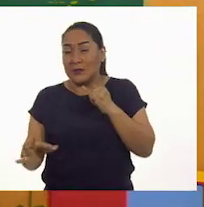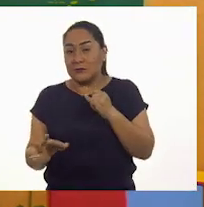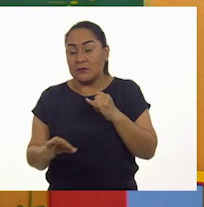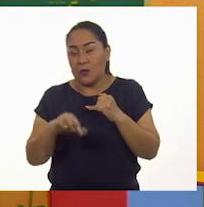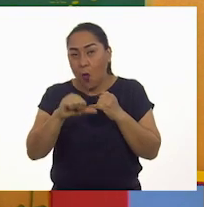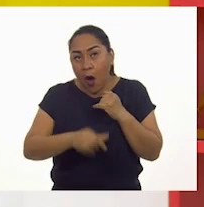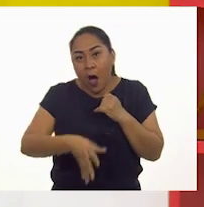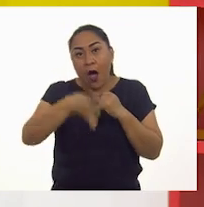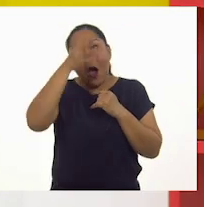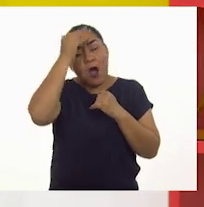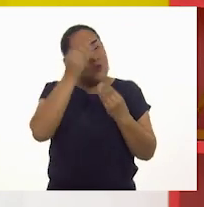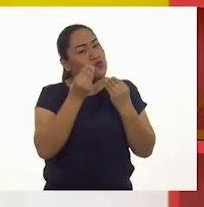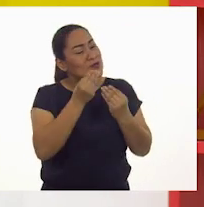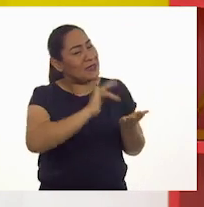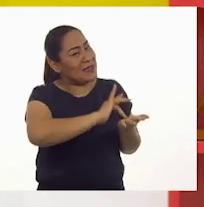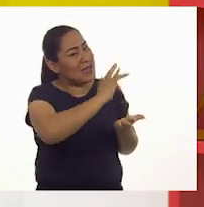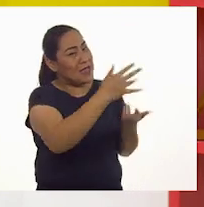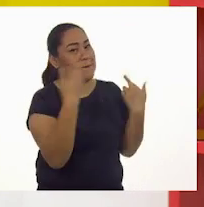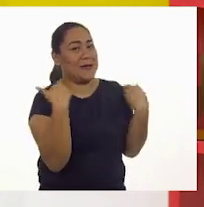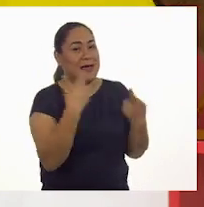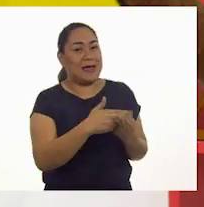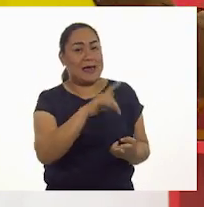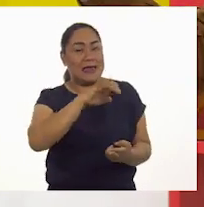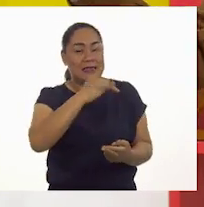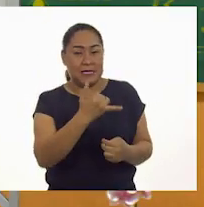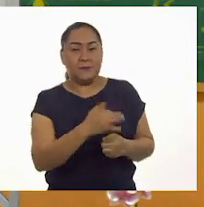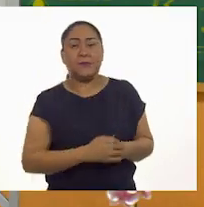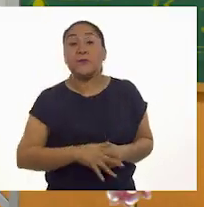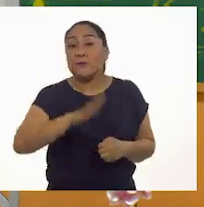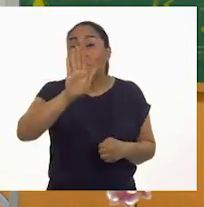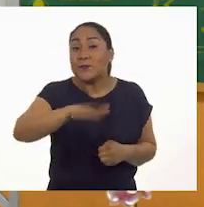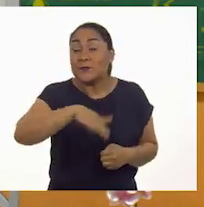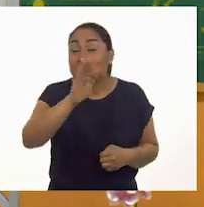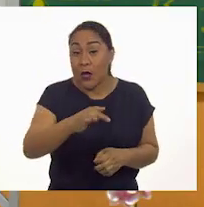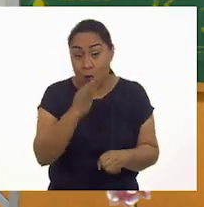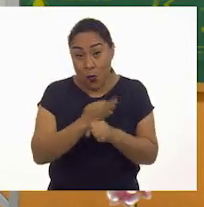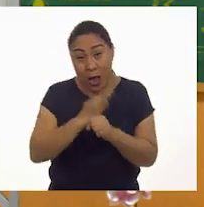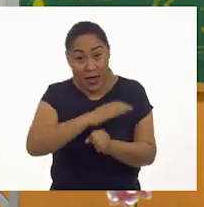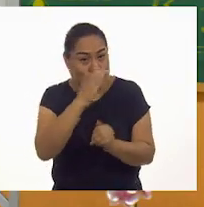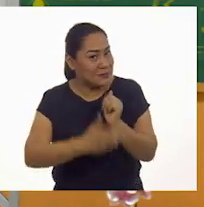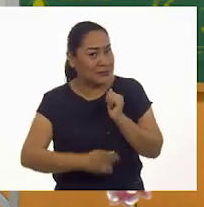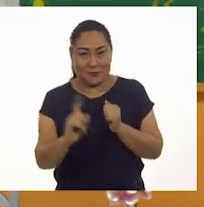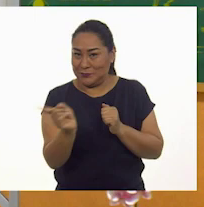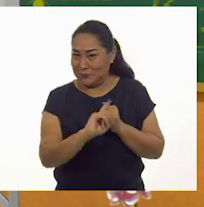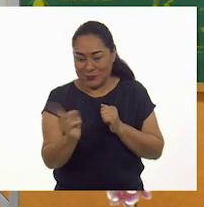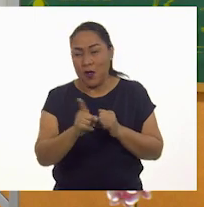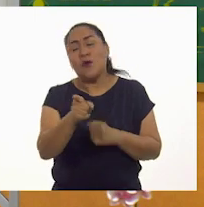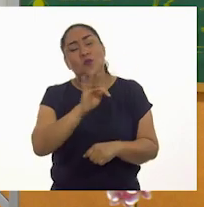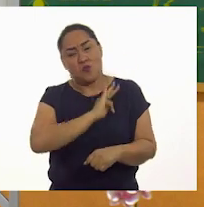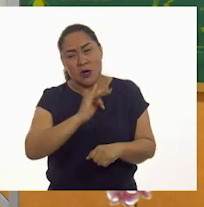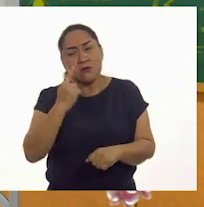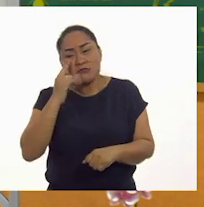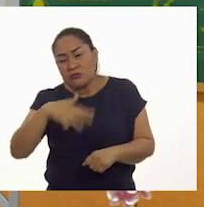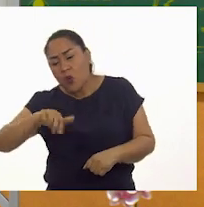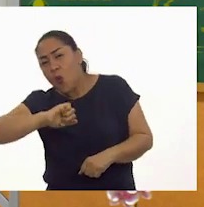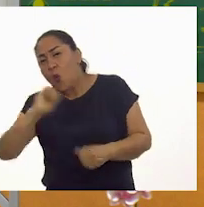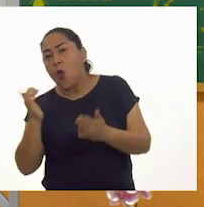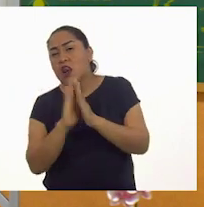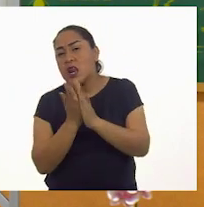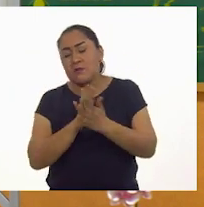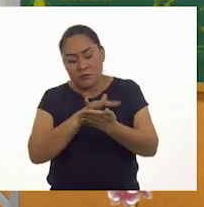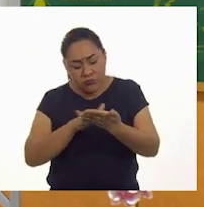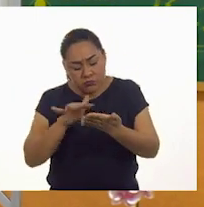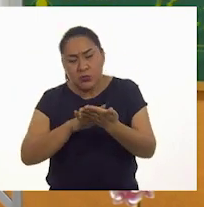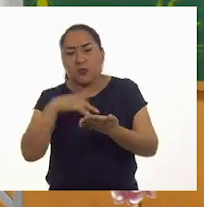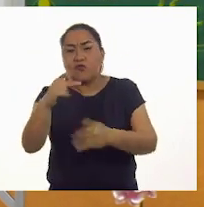muchísimo el día de hoy, ¿no es así? Gracias, maestra Lenny. Oigan, pero esto no termina, ¿eh? Si te es posible, consulta otros libros y comenta el